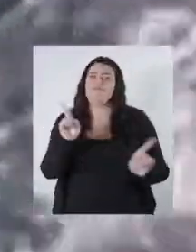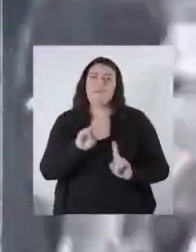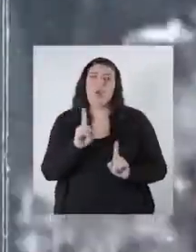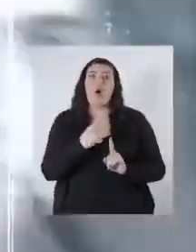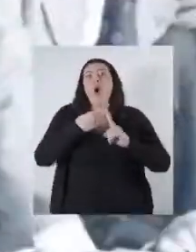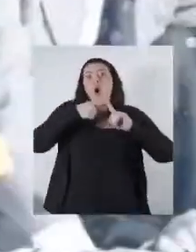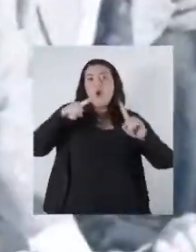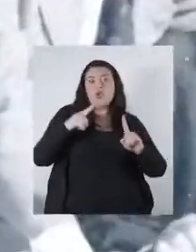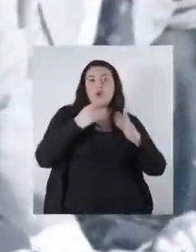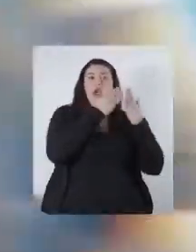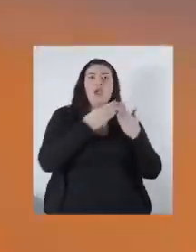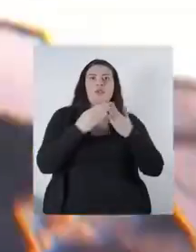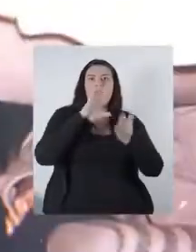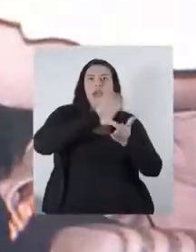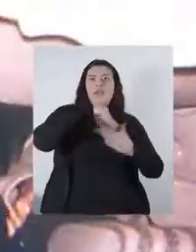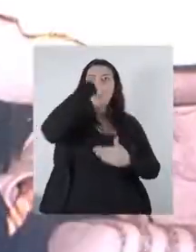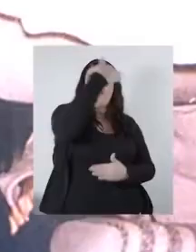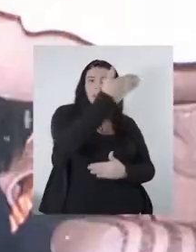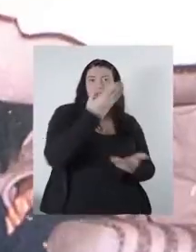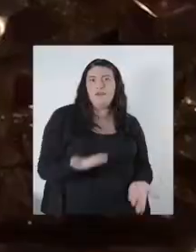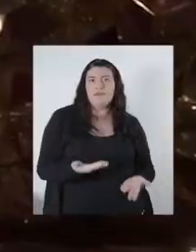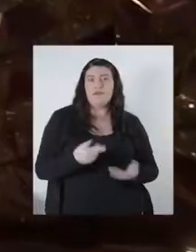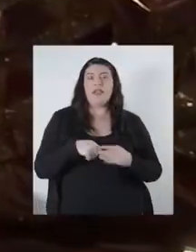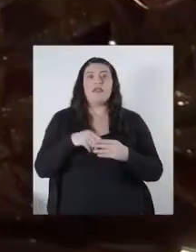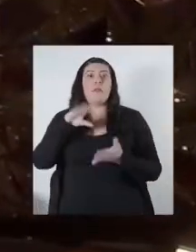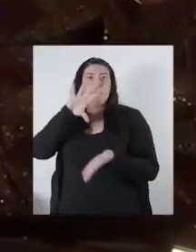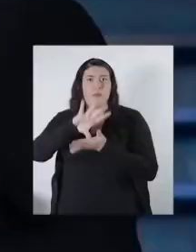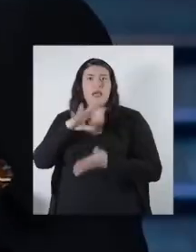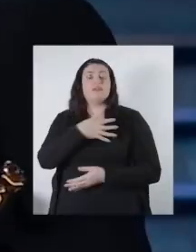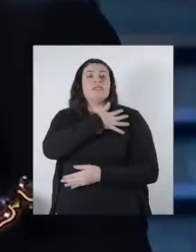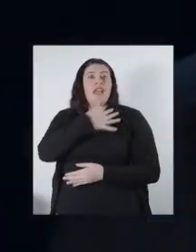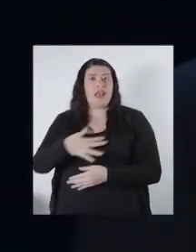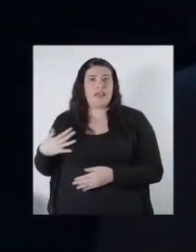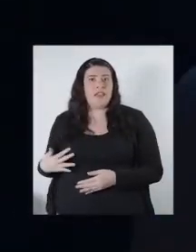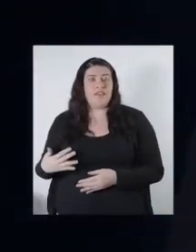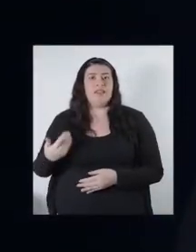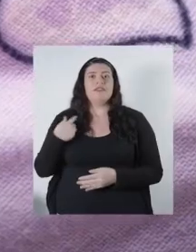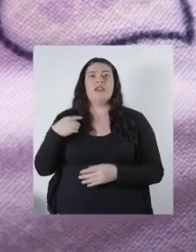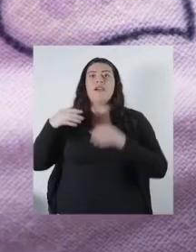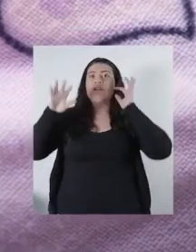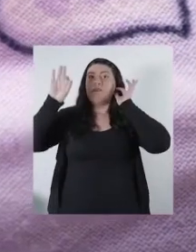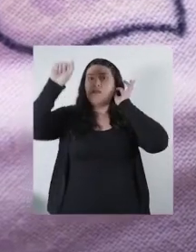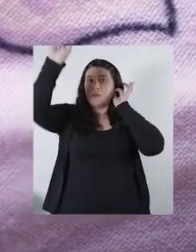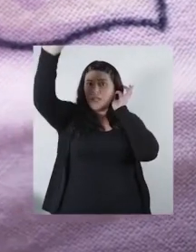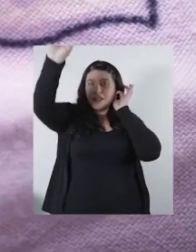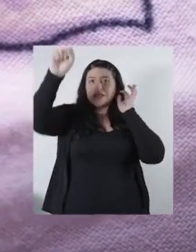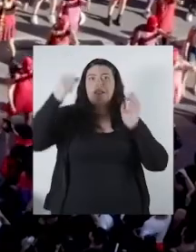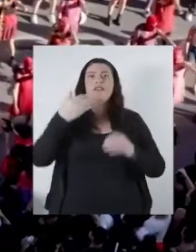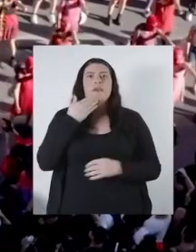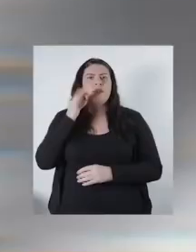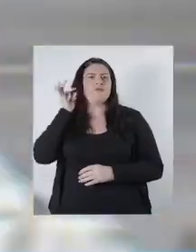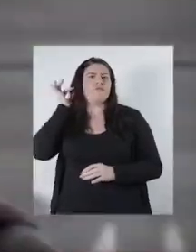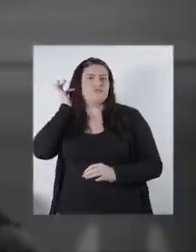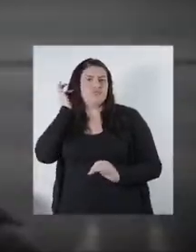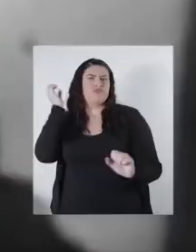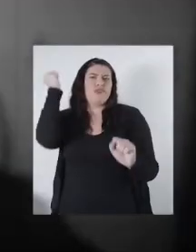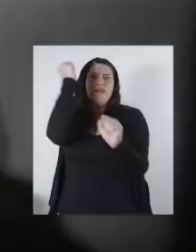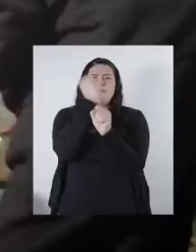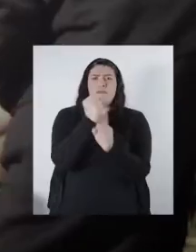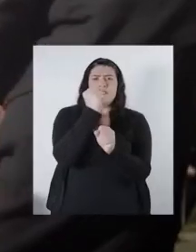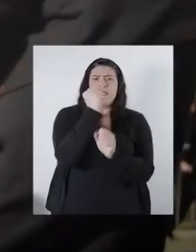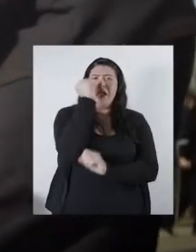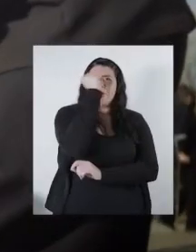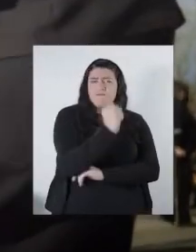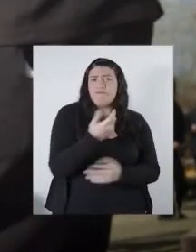universidad, pero que hace posgrados en el extranjero. Vives en el país LGTB, en el Chile feminista y en el Chile